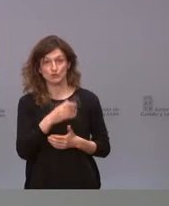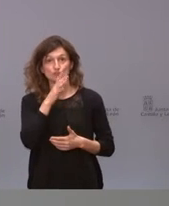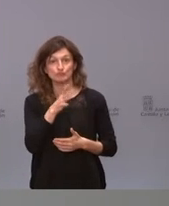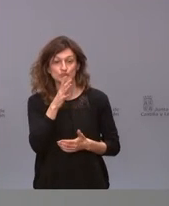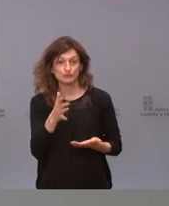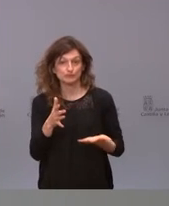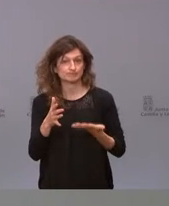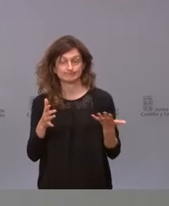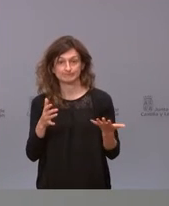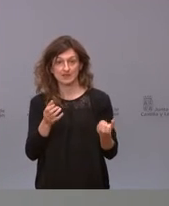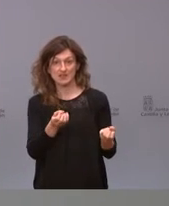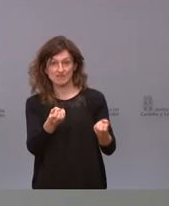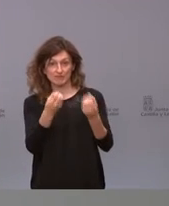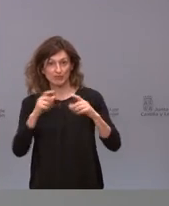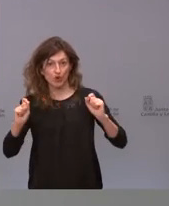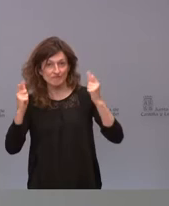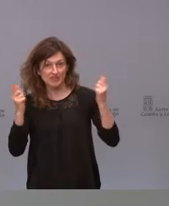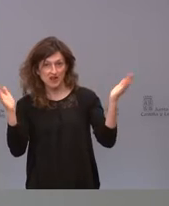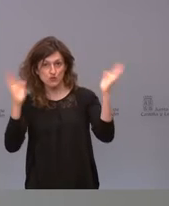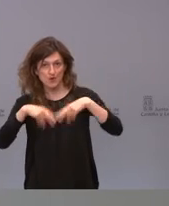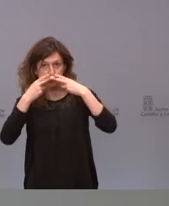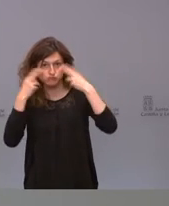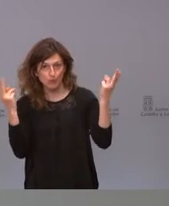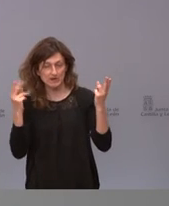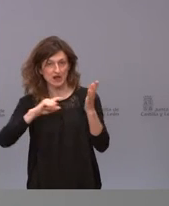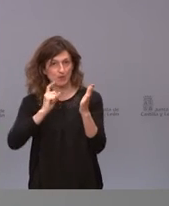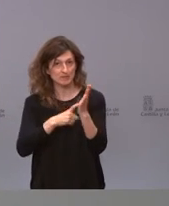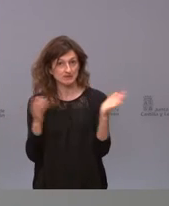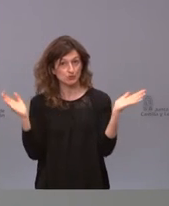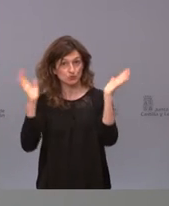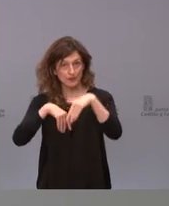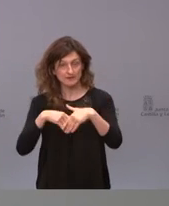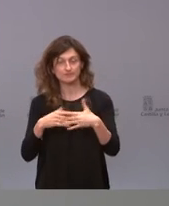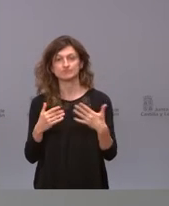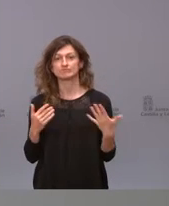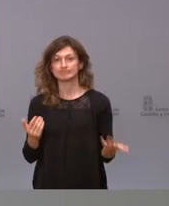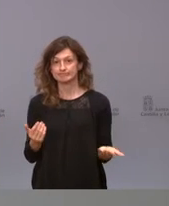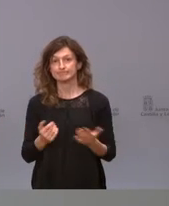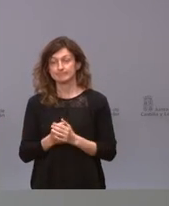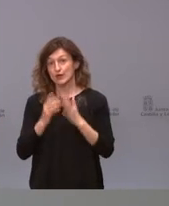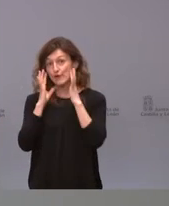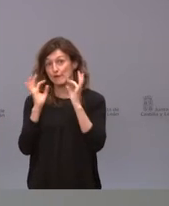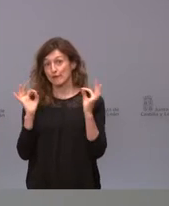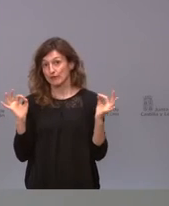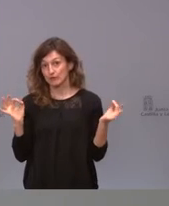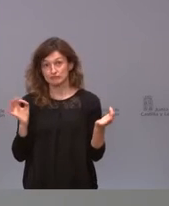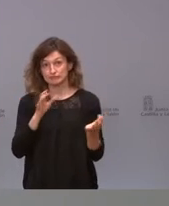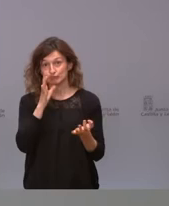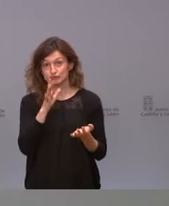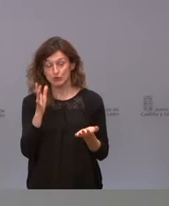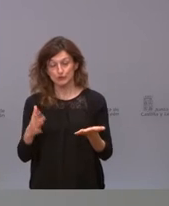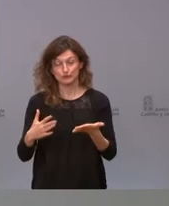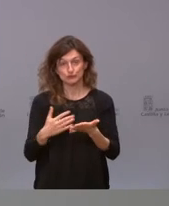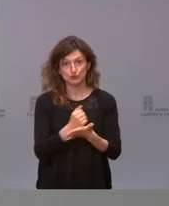no había ninguna información oficial, pública y completa, pues evidentemente y ante todas las cosas,